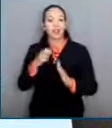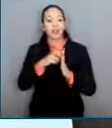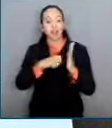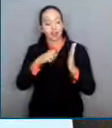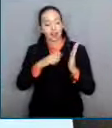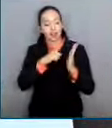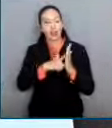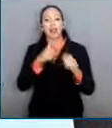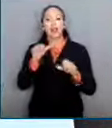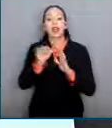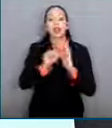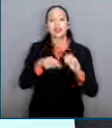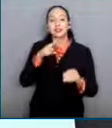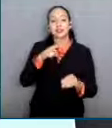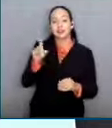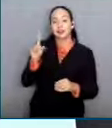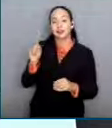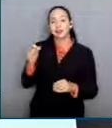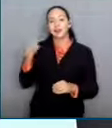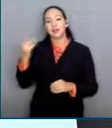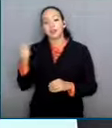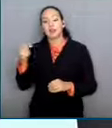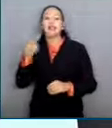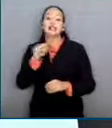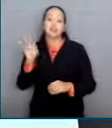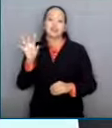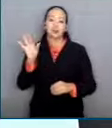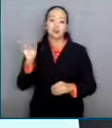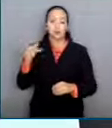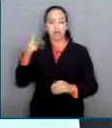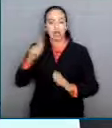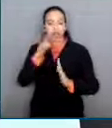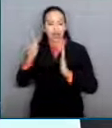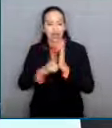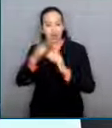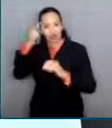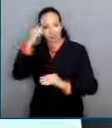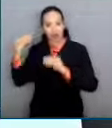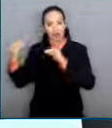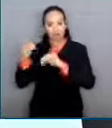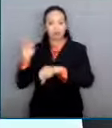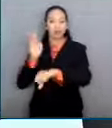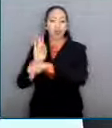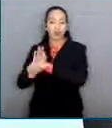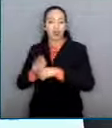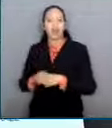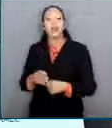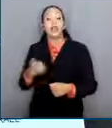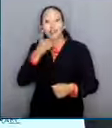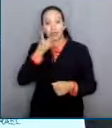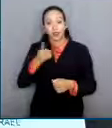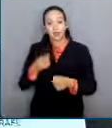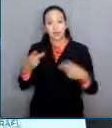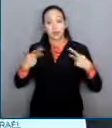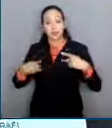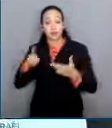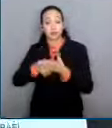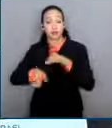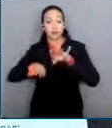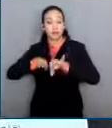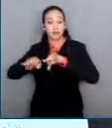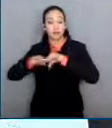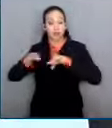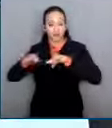y 148 de la Ley de Amparo que prevé eliminar la facultad que tienen los impartidores de justicia para decretar la